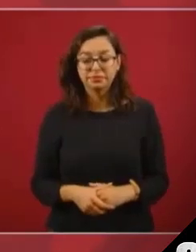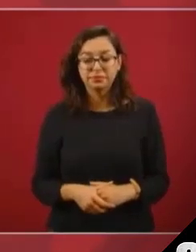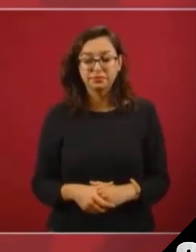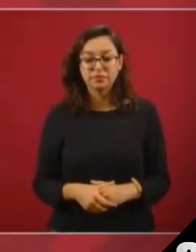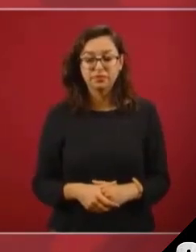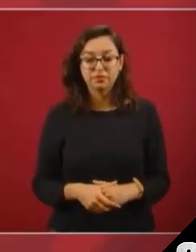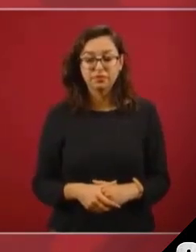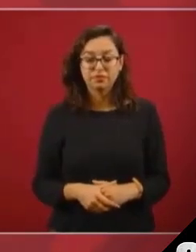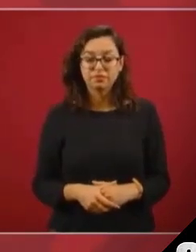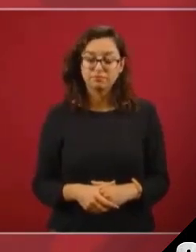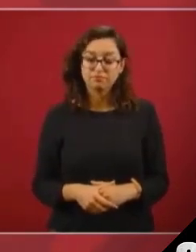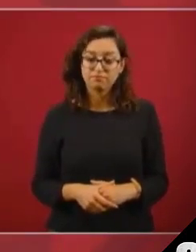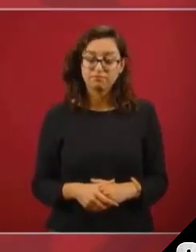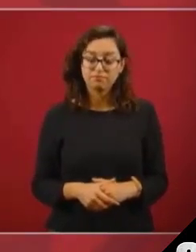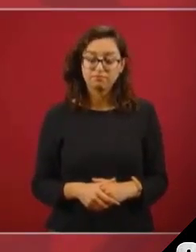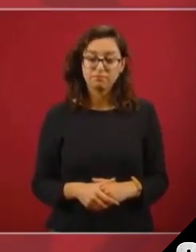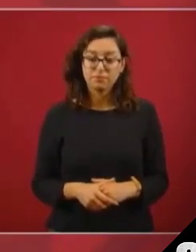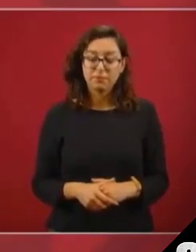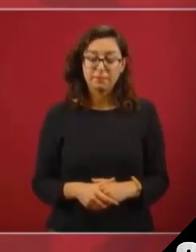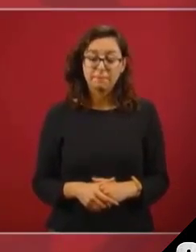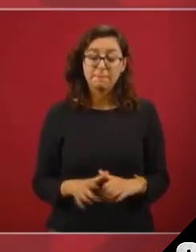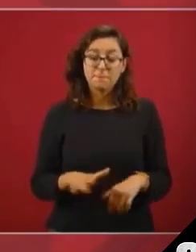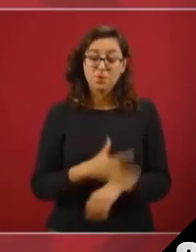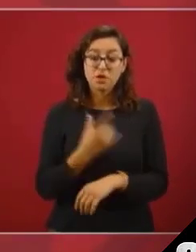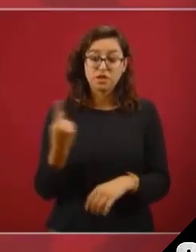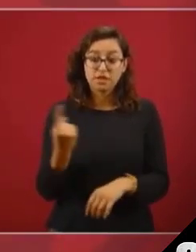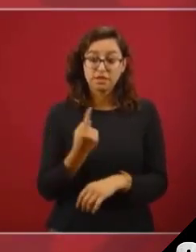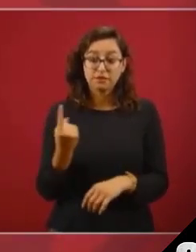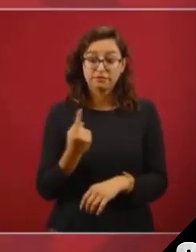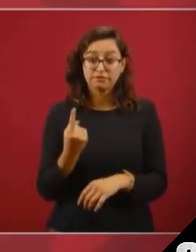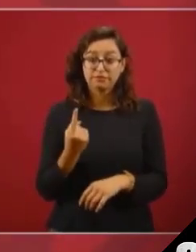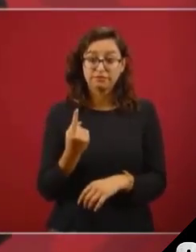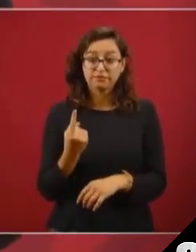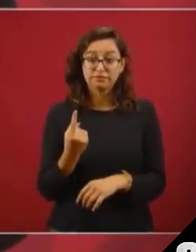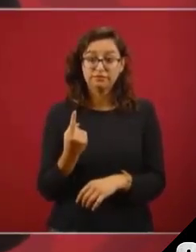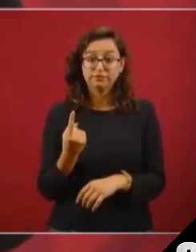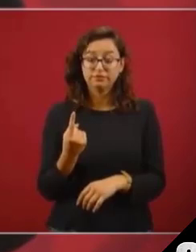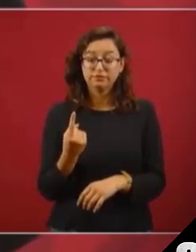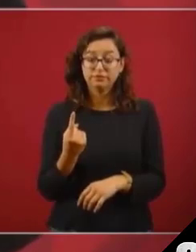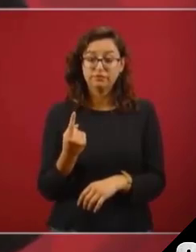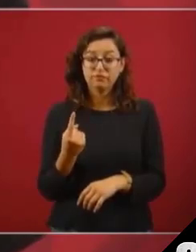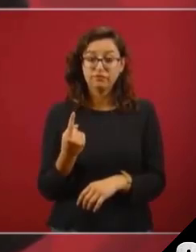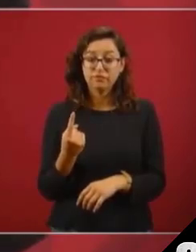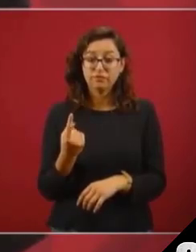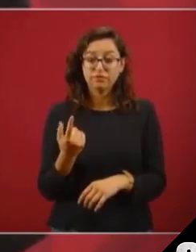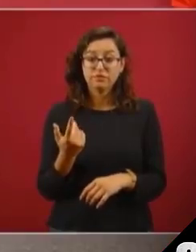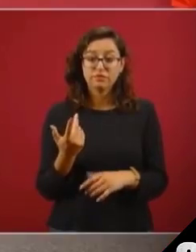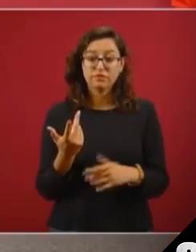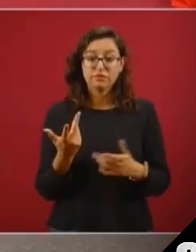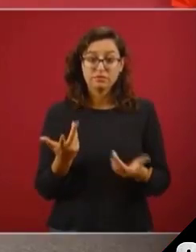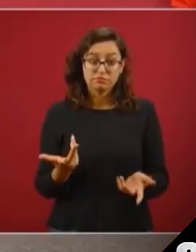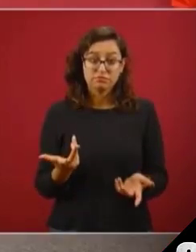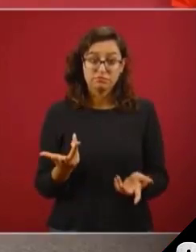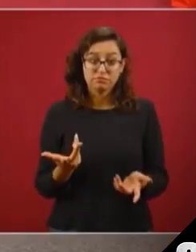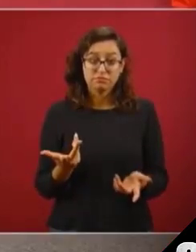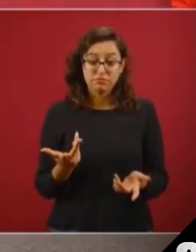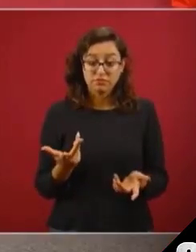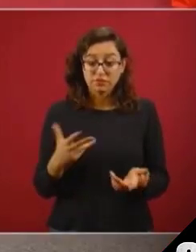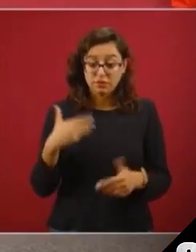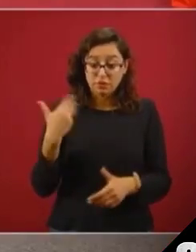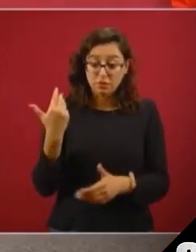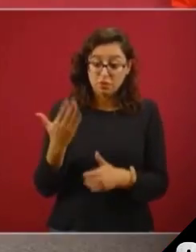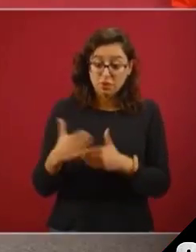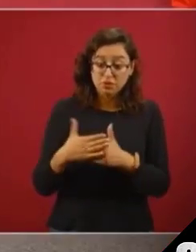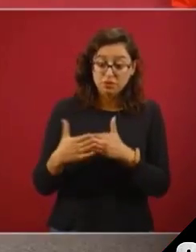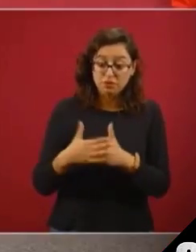Eso ayudaría mucho en el entendido de que vamos a requerir una vez que esté